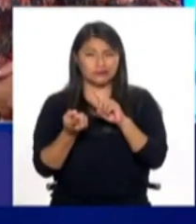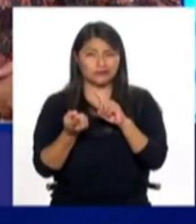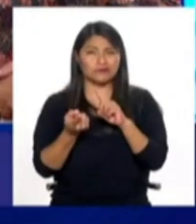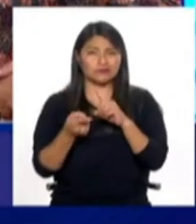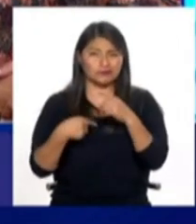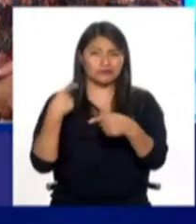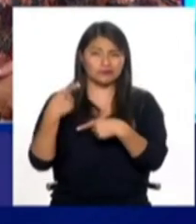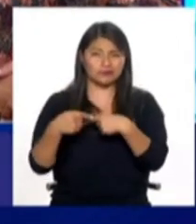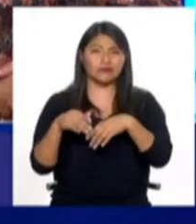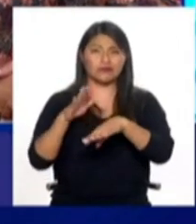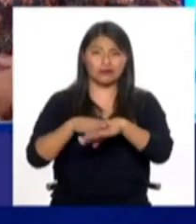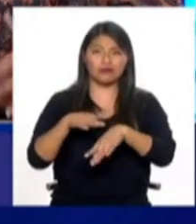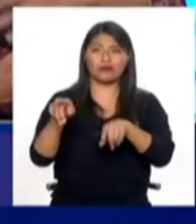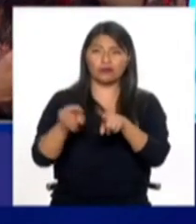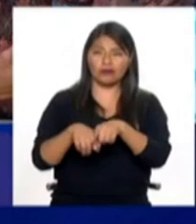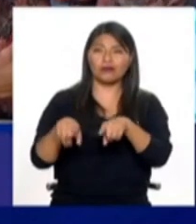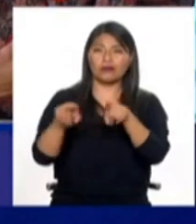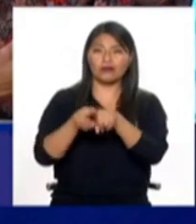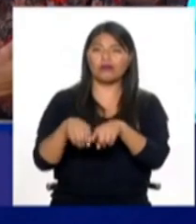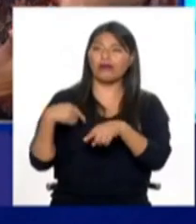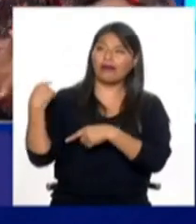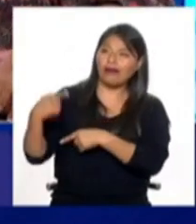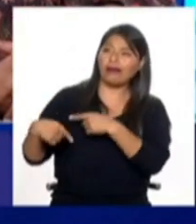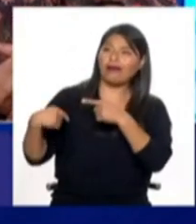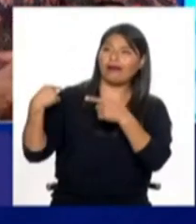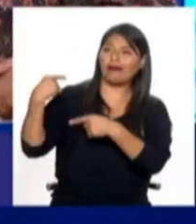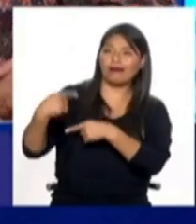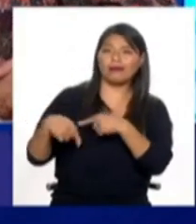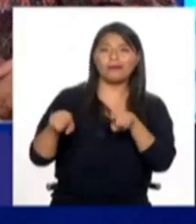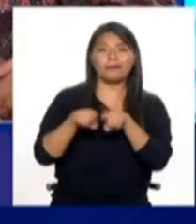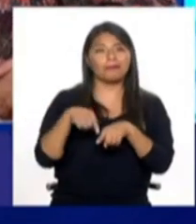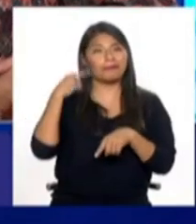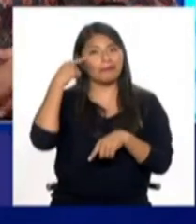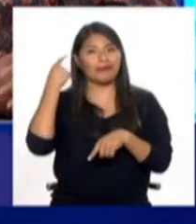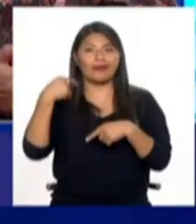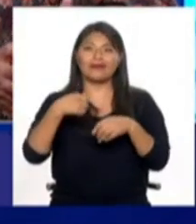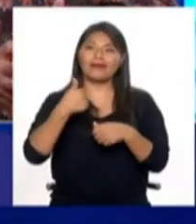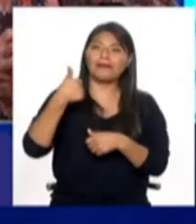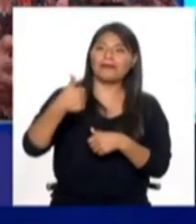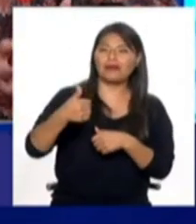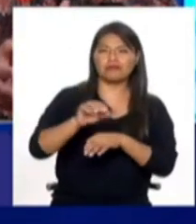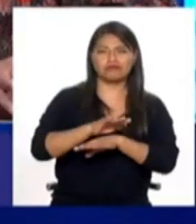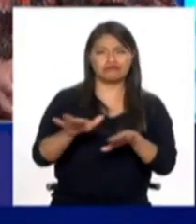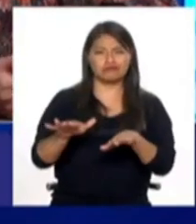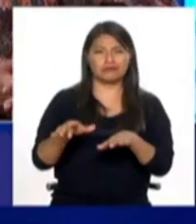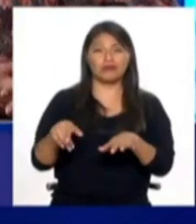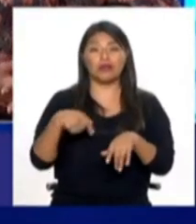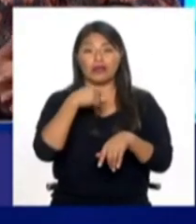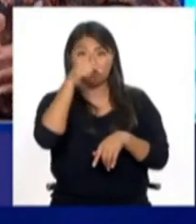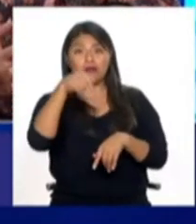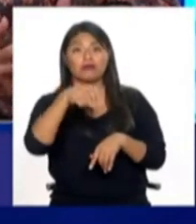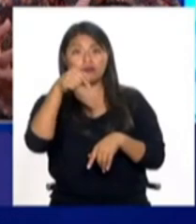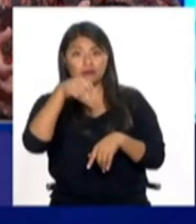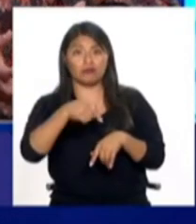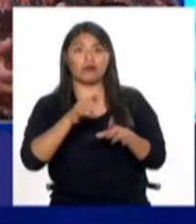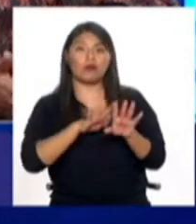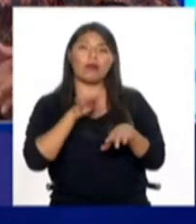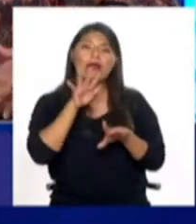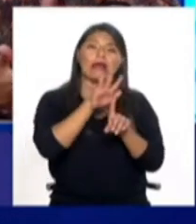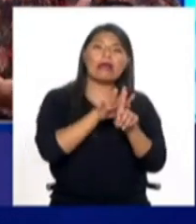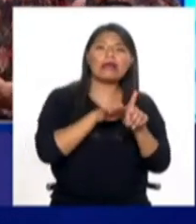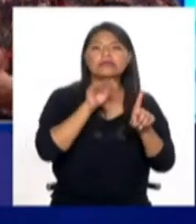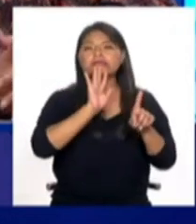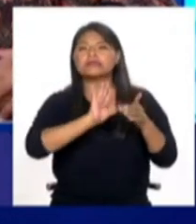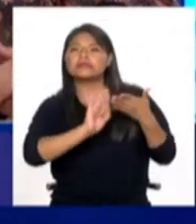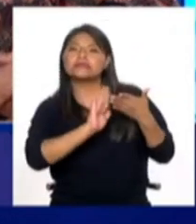acostumbrarnos a normalizar cosas que históricamente pensábamos que estaban bien o que incluso hasta, como hemos dicho aquí también, que eran cariñosas.